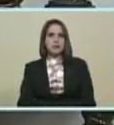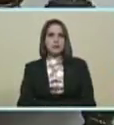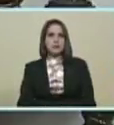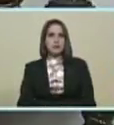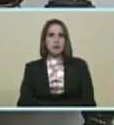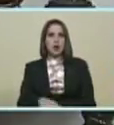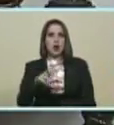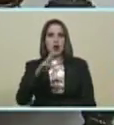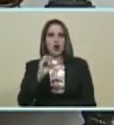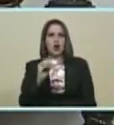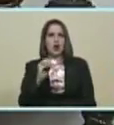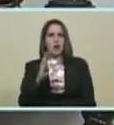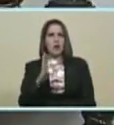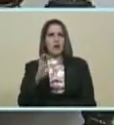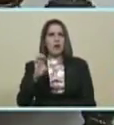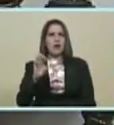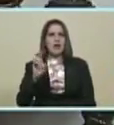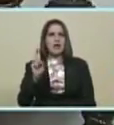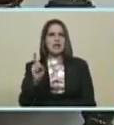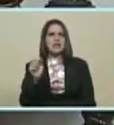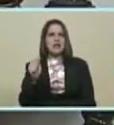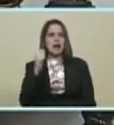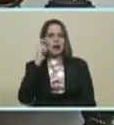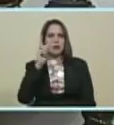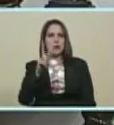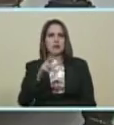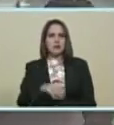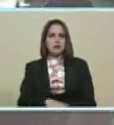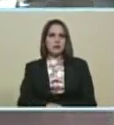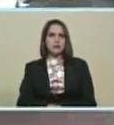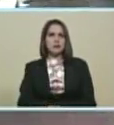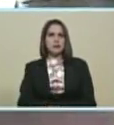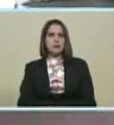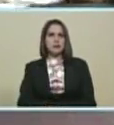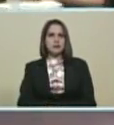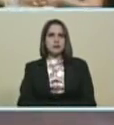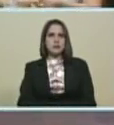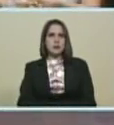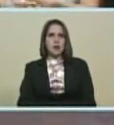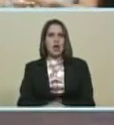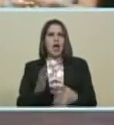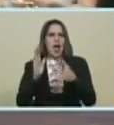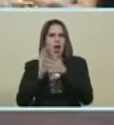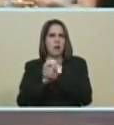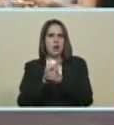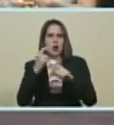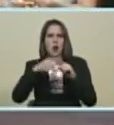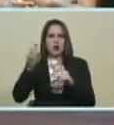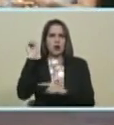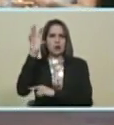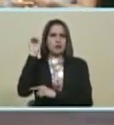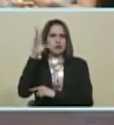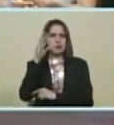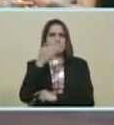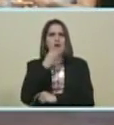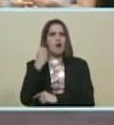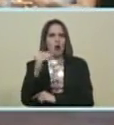...Rovexa... ...la constituyente... ...Rovexa Polea... ...y el compañero constituyente... ...Antonio